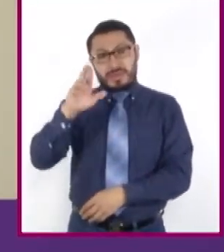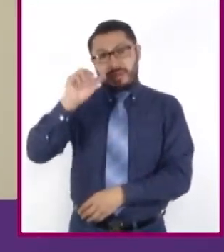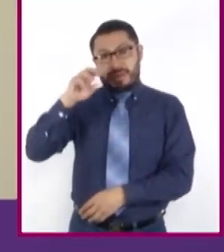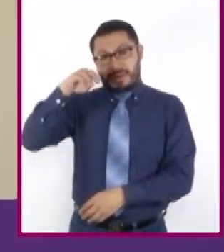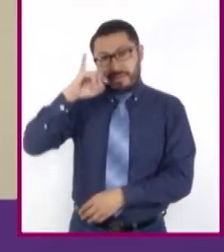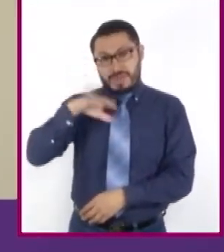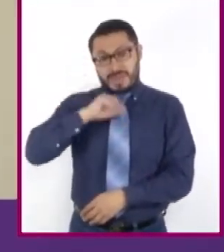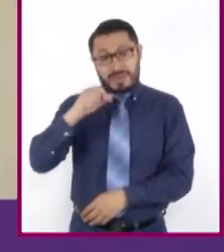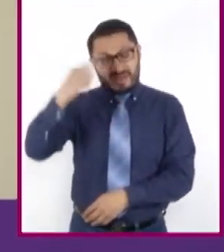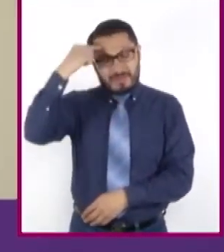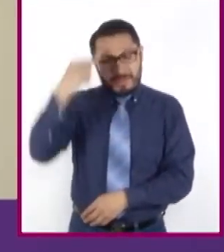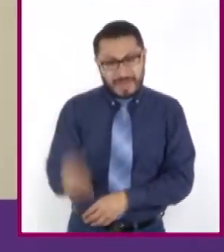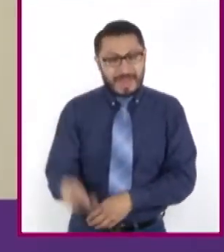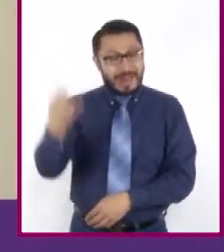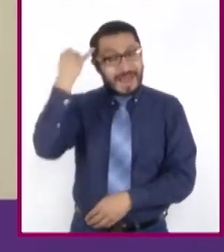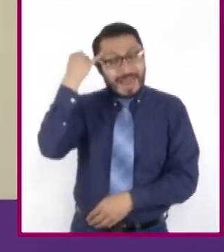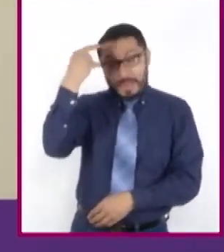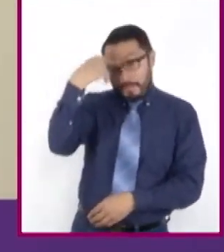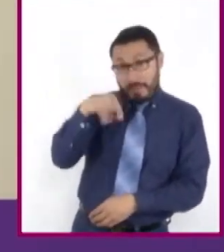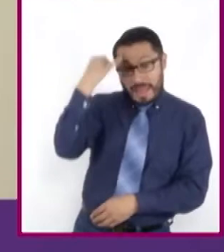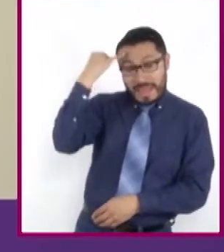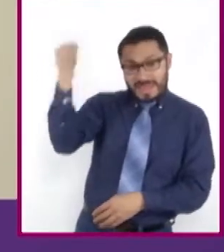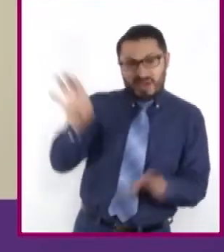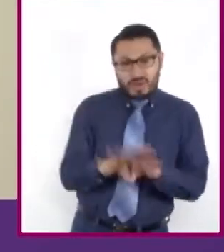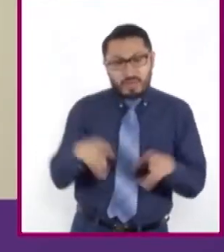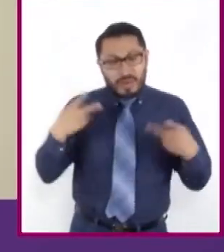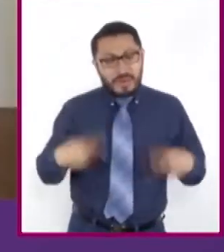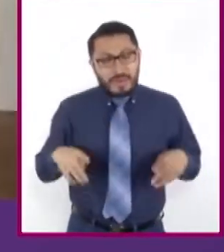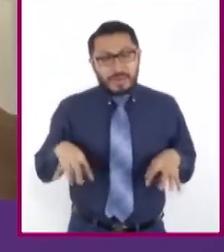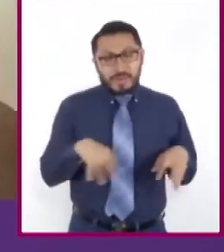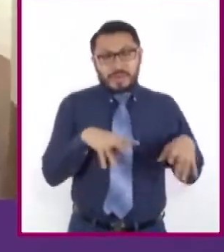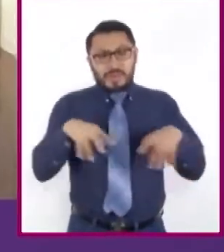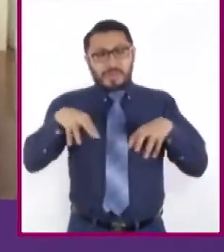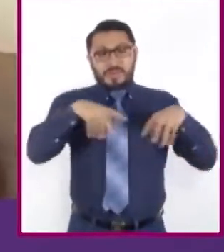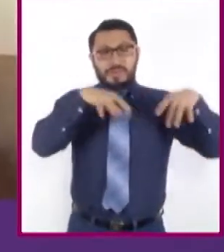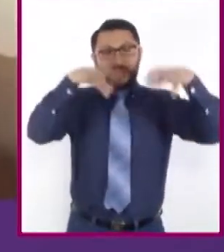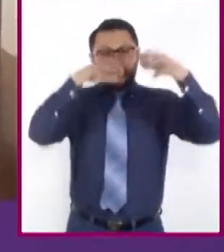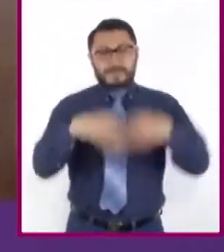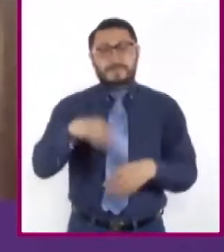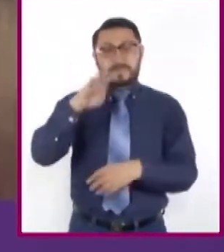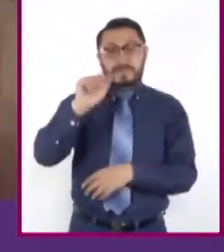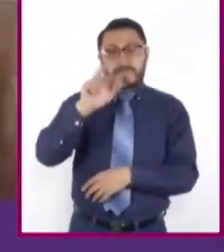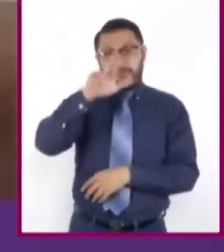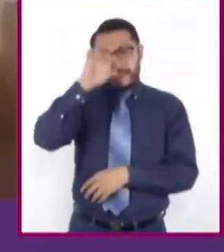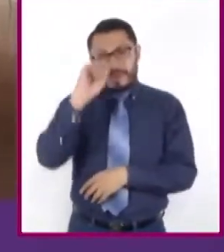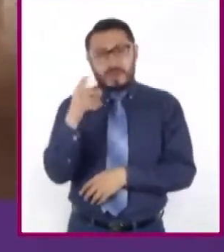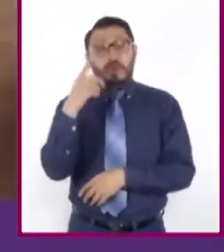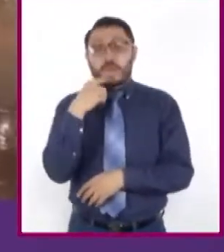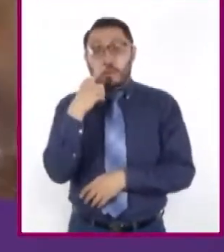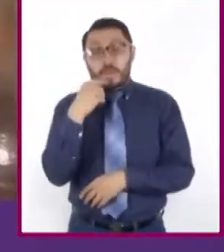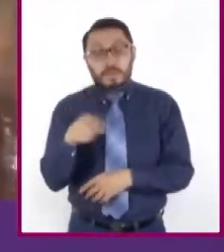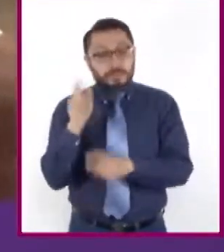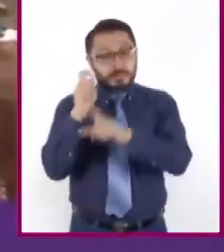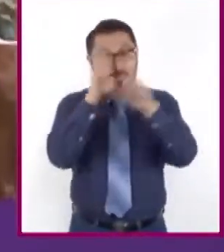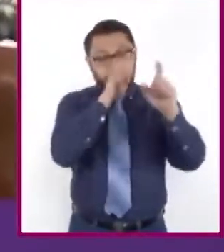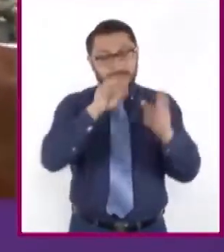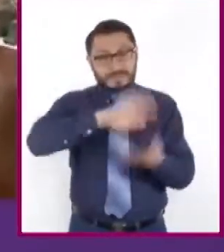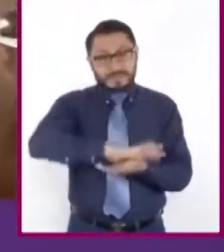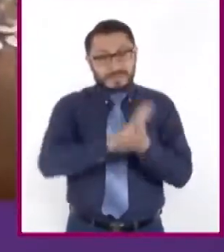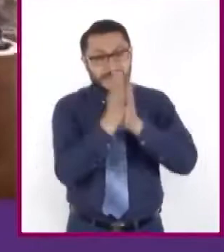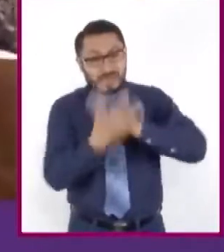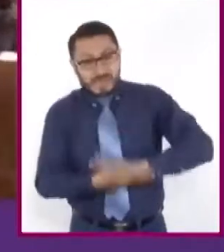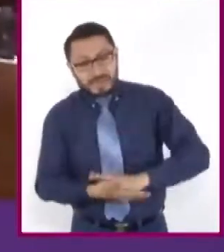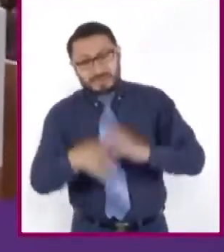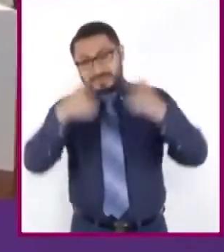comunidad flotante atrapada en un espacio. El barro rojo y la técnica del esgrafiado fueron transformados en